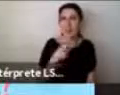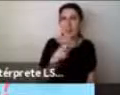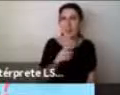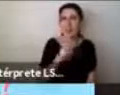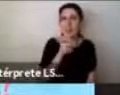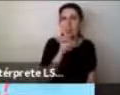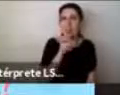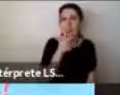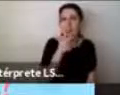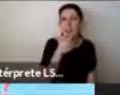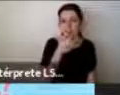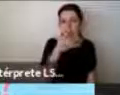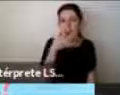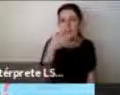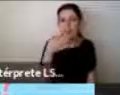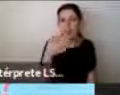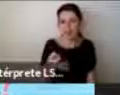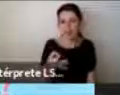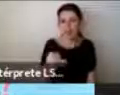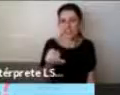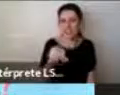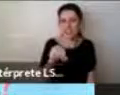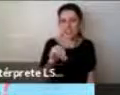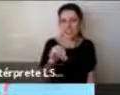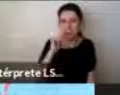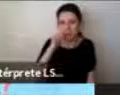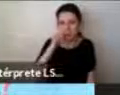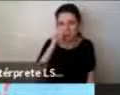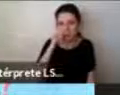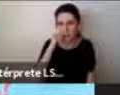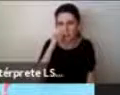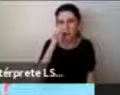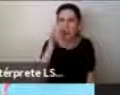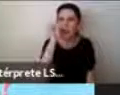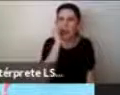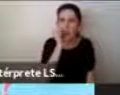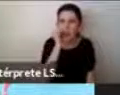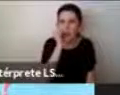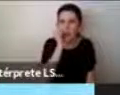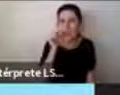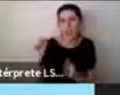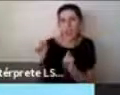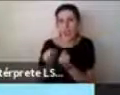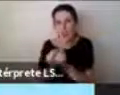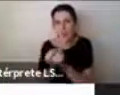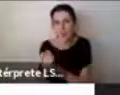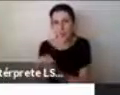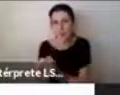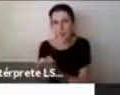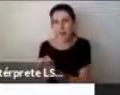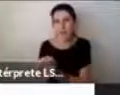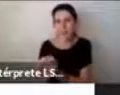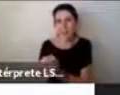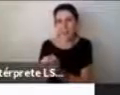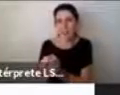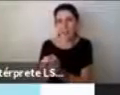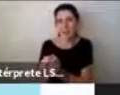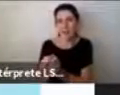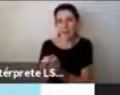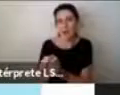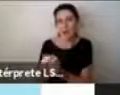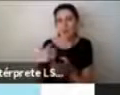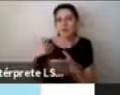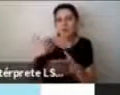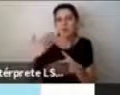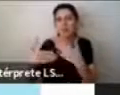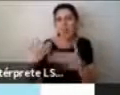acompañe el crecimiento socioemocional de cada niño niña y su familia ahora les voy a